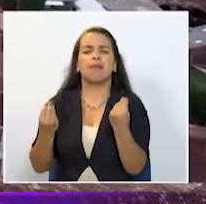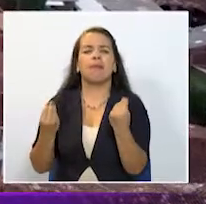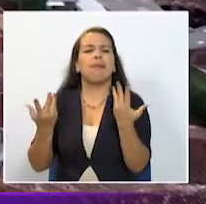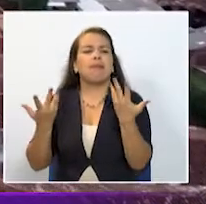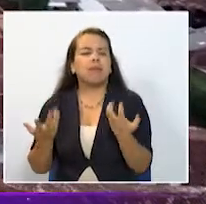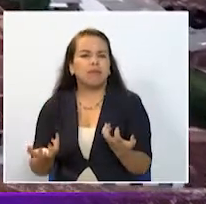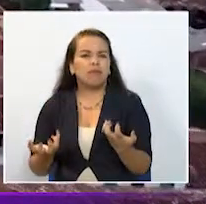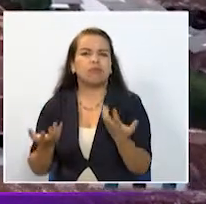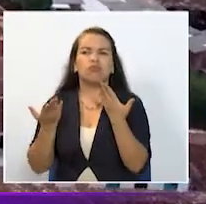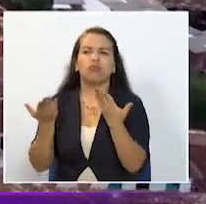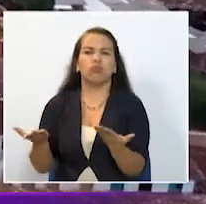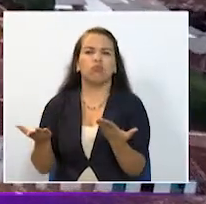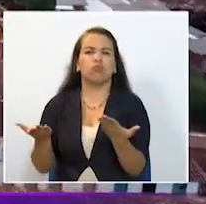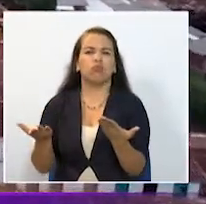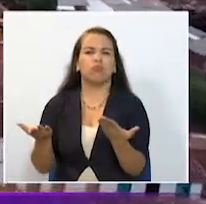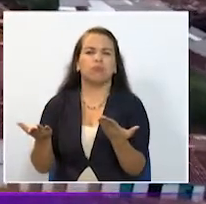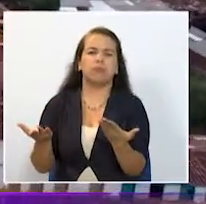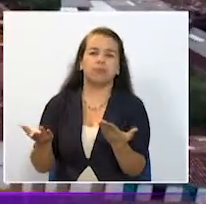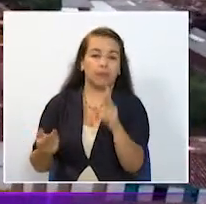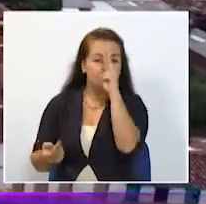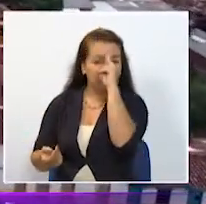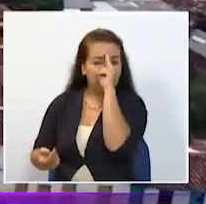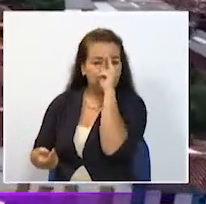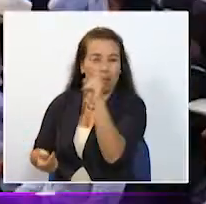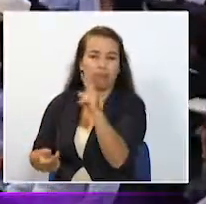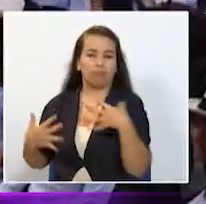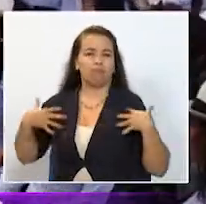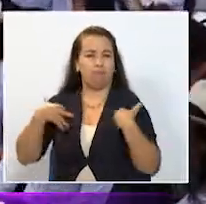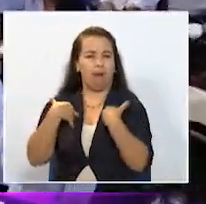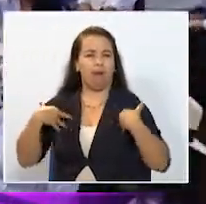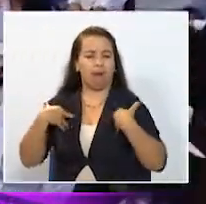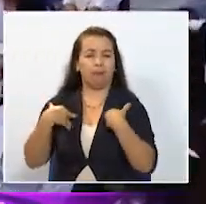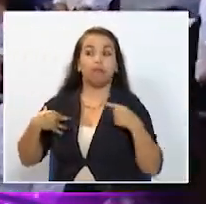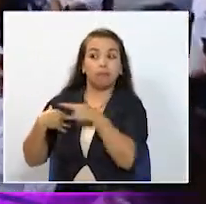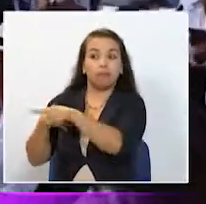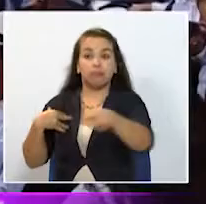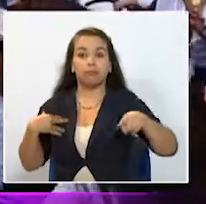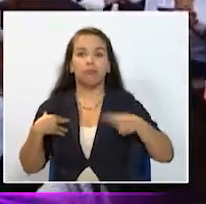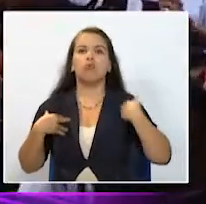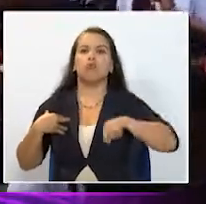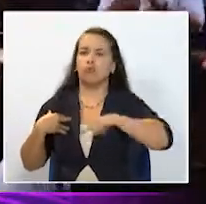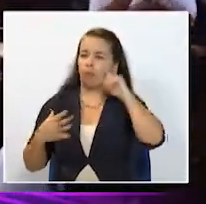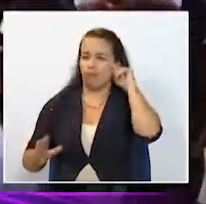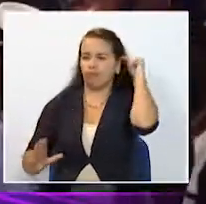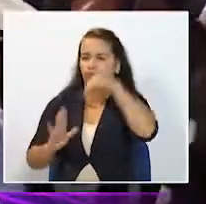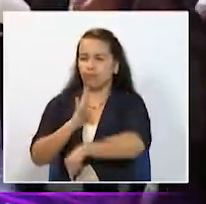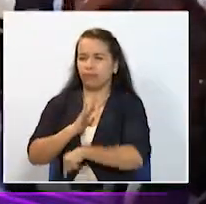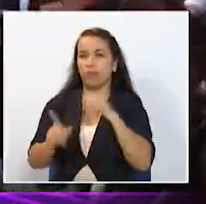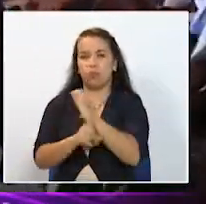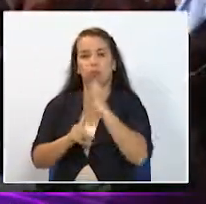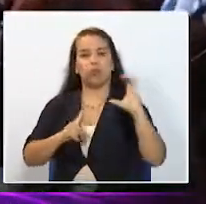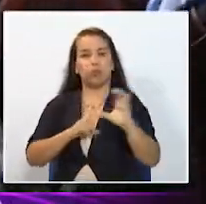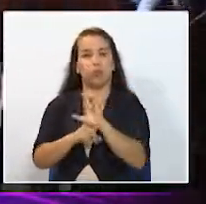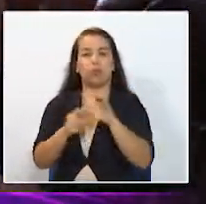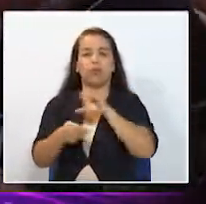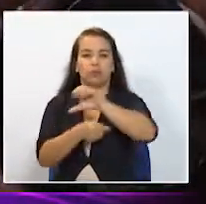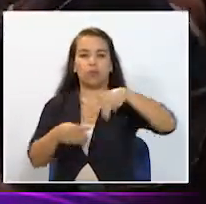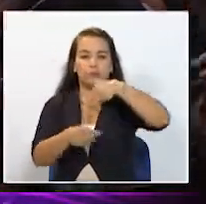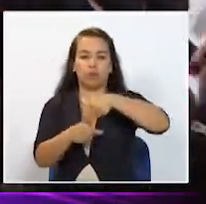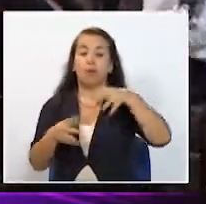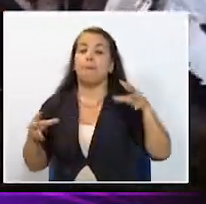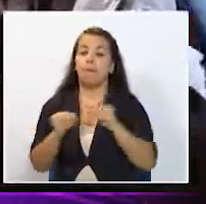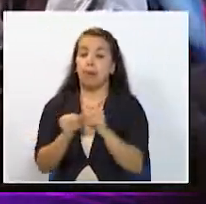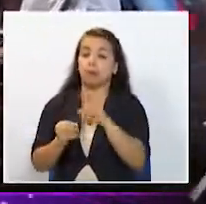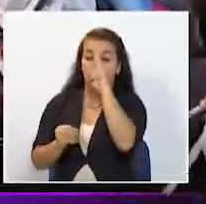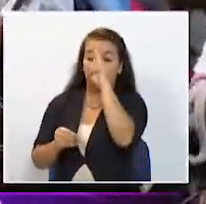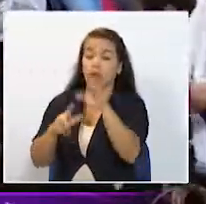el aspecto de respeto hacia los animales nosotros hemos hecho énfasis en la cultura ciudadana y en el respeto a los